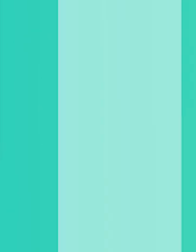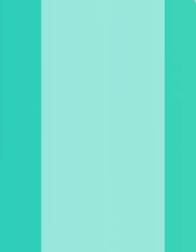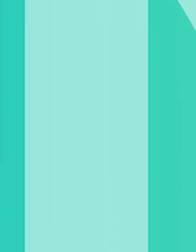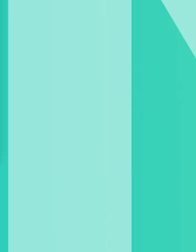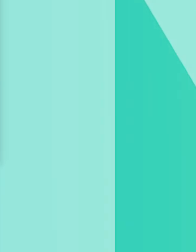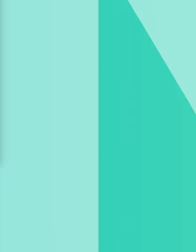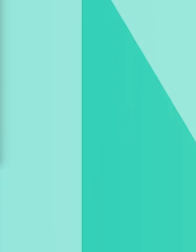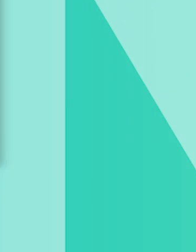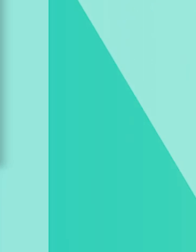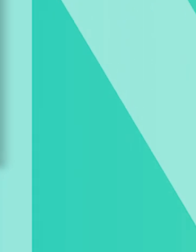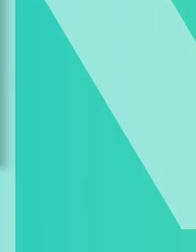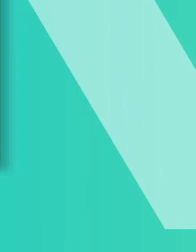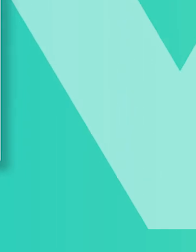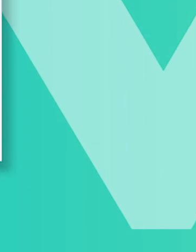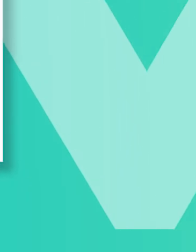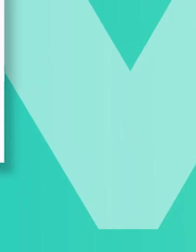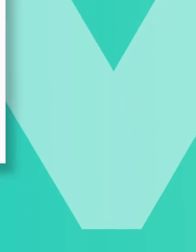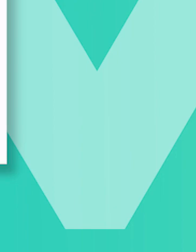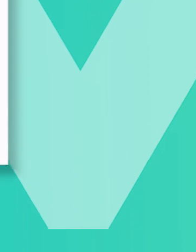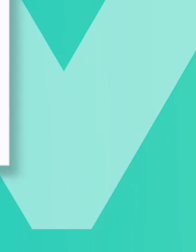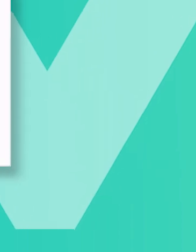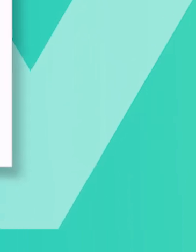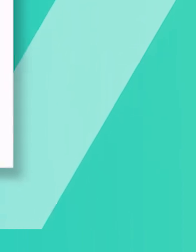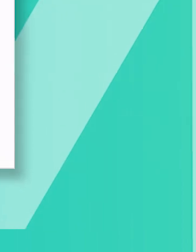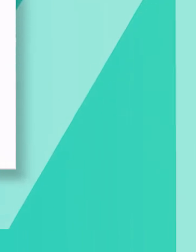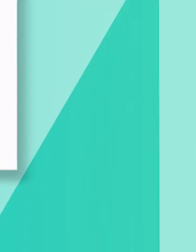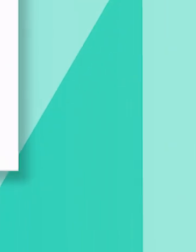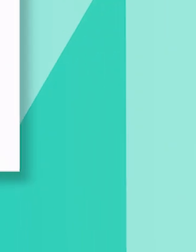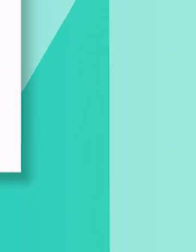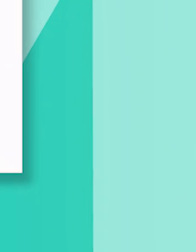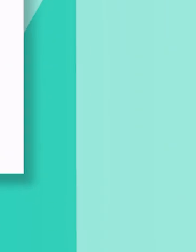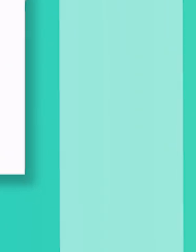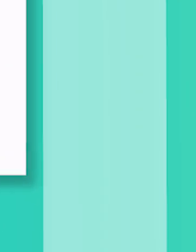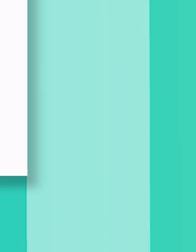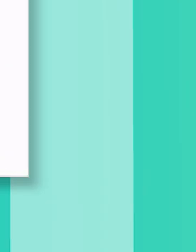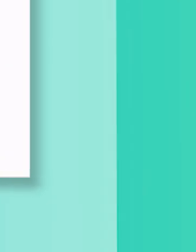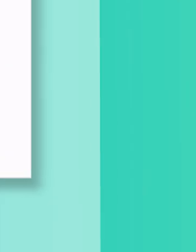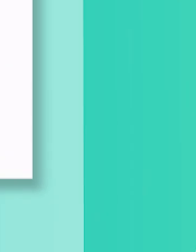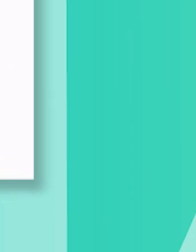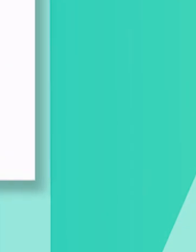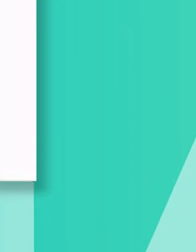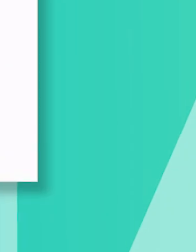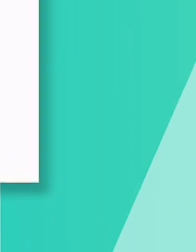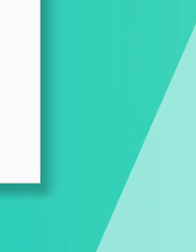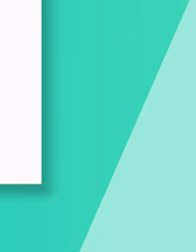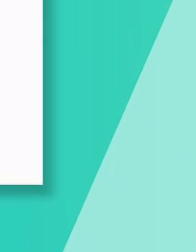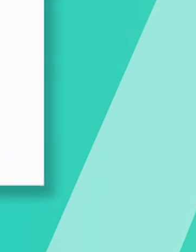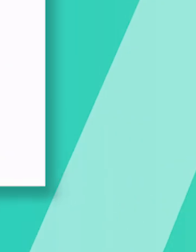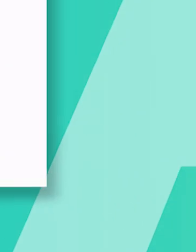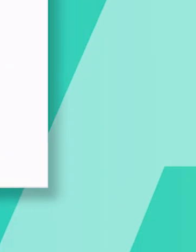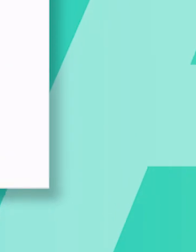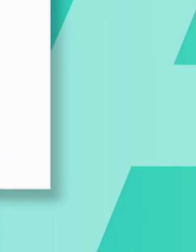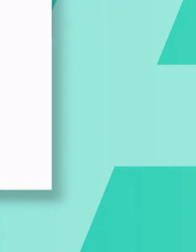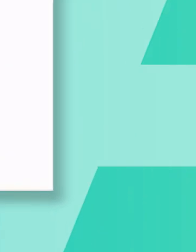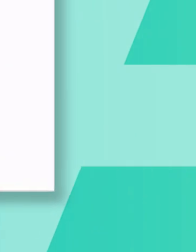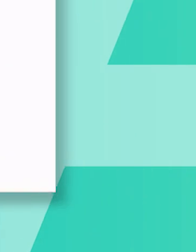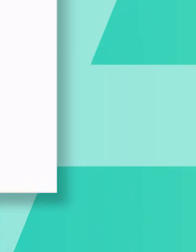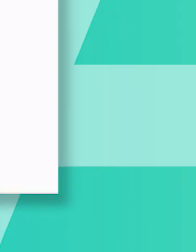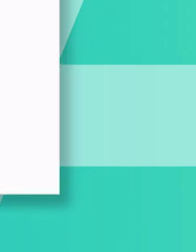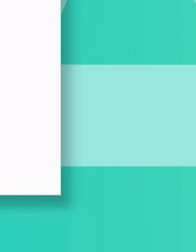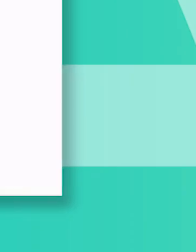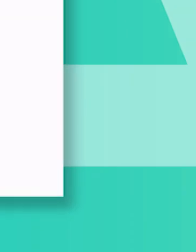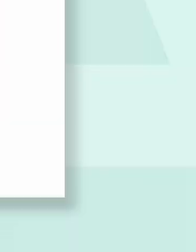máximo de ocho personas, participar en eventos religiosos desde casa, protegerse del calor y mantenerse hidratado, ser posible